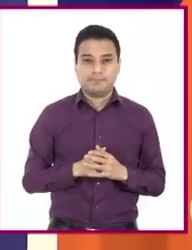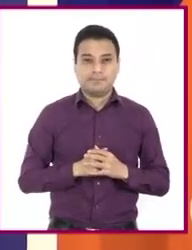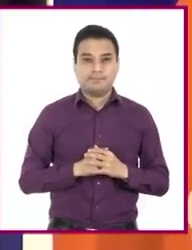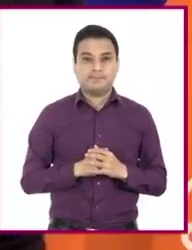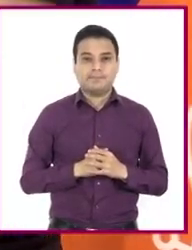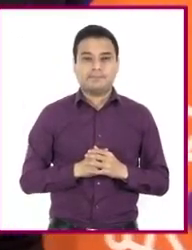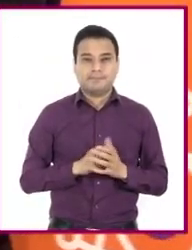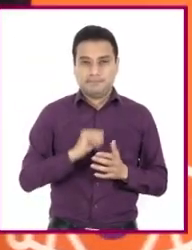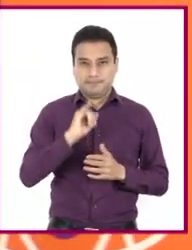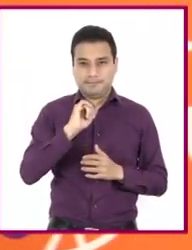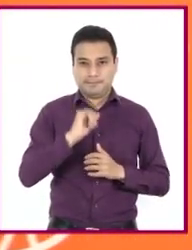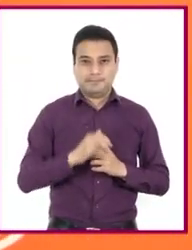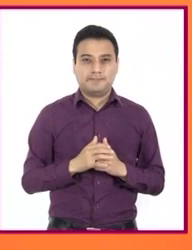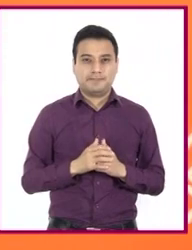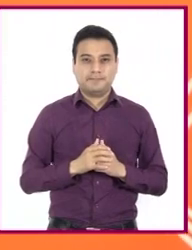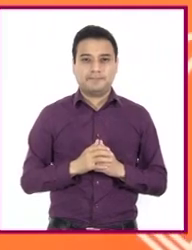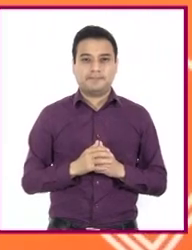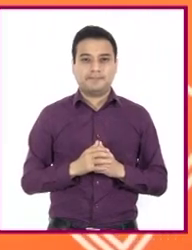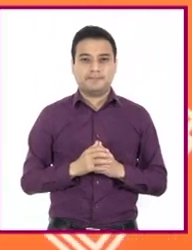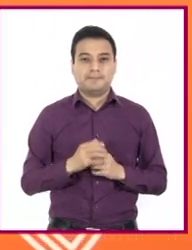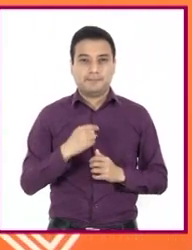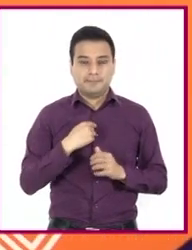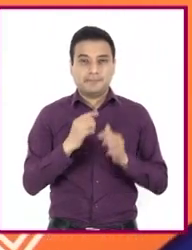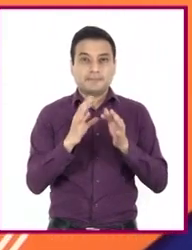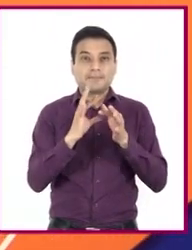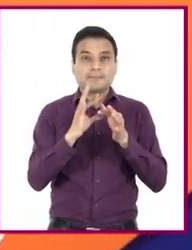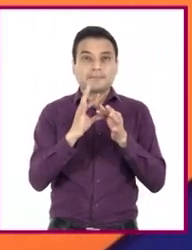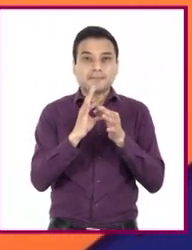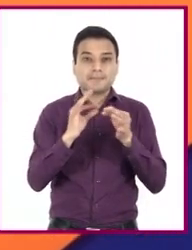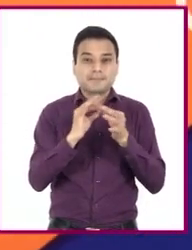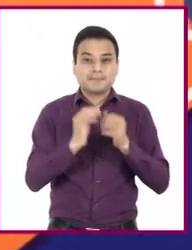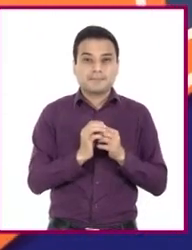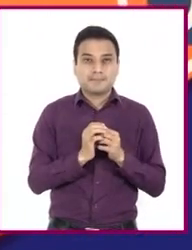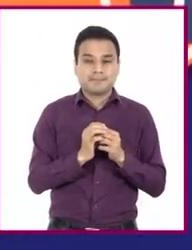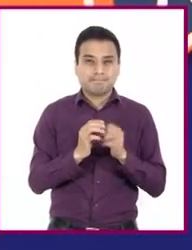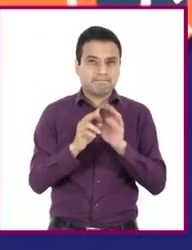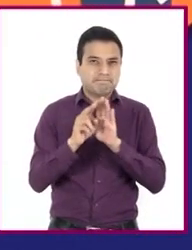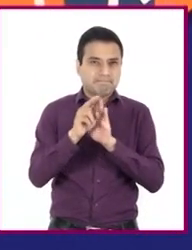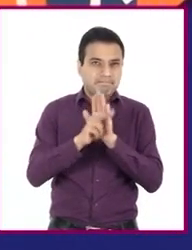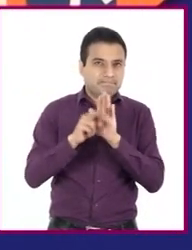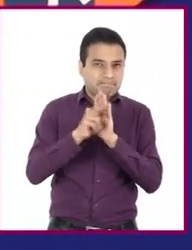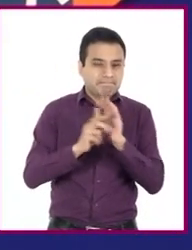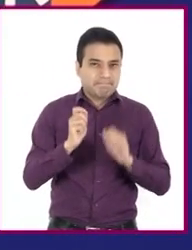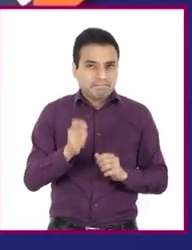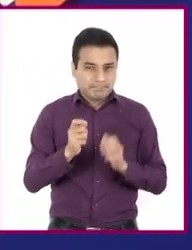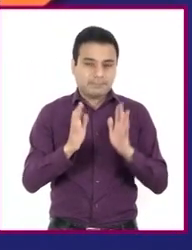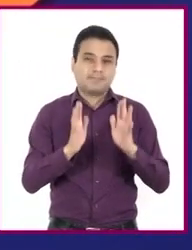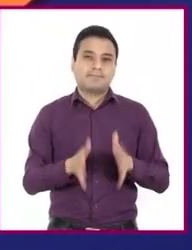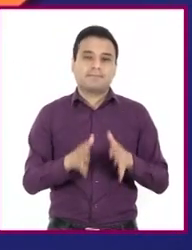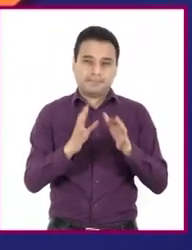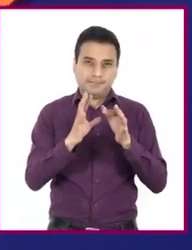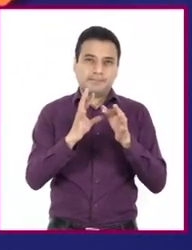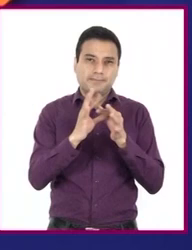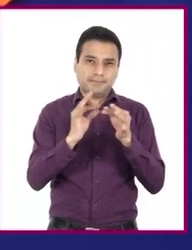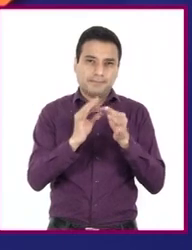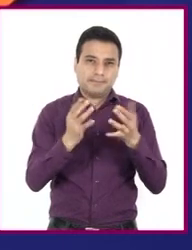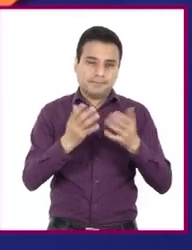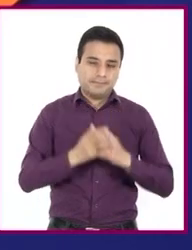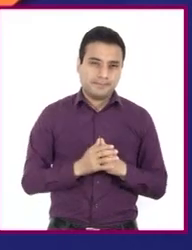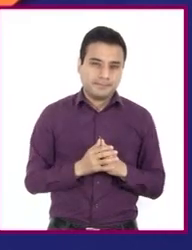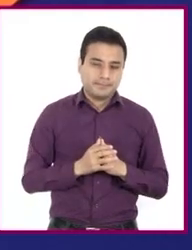Claro que sí, maestra. Primero repasamos el concepto de material audiovisual, los que se basan en audio y video.